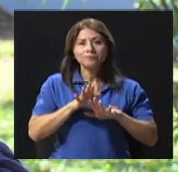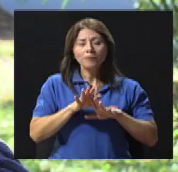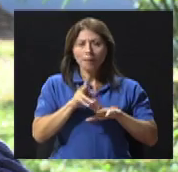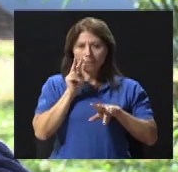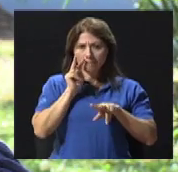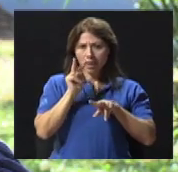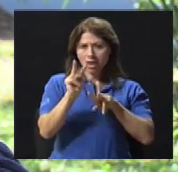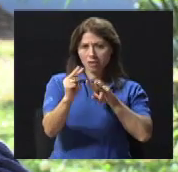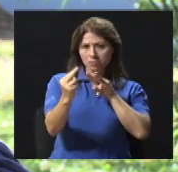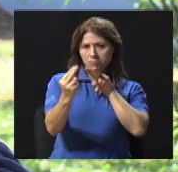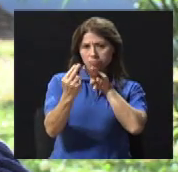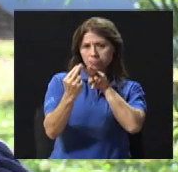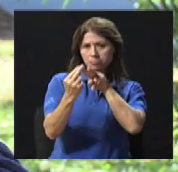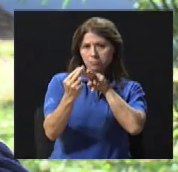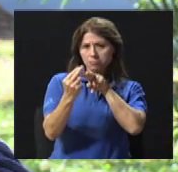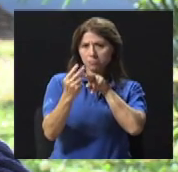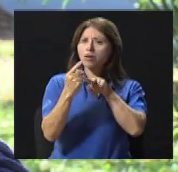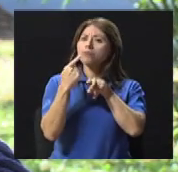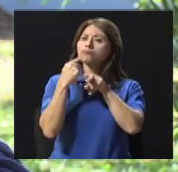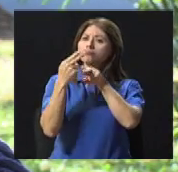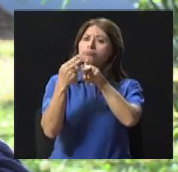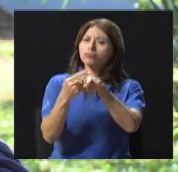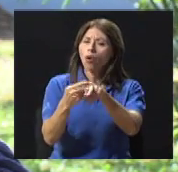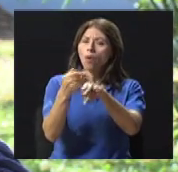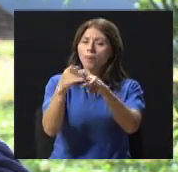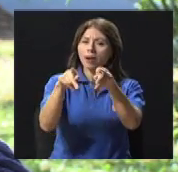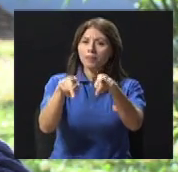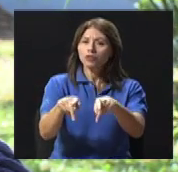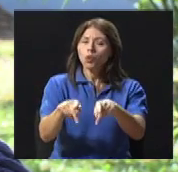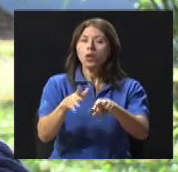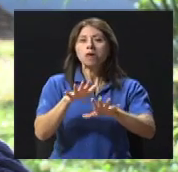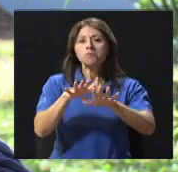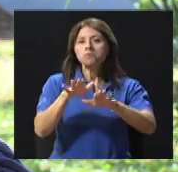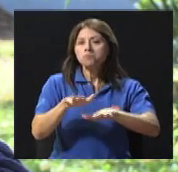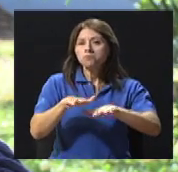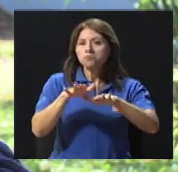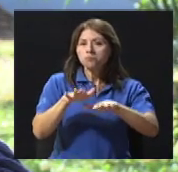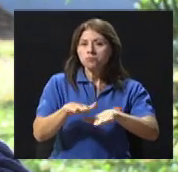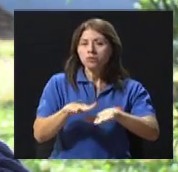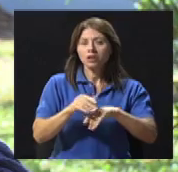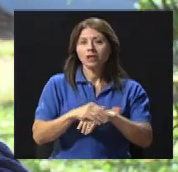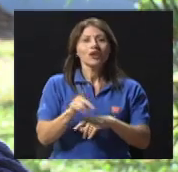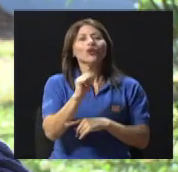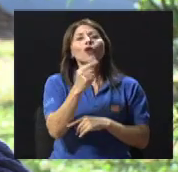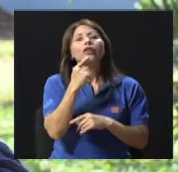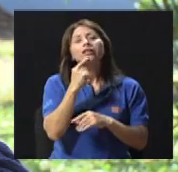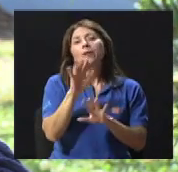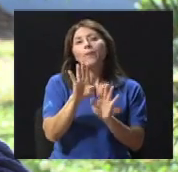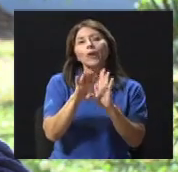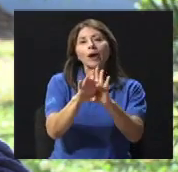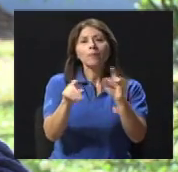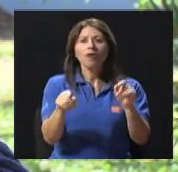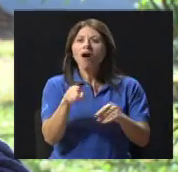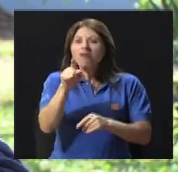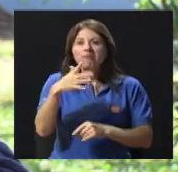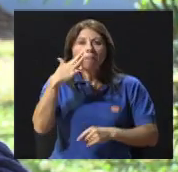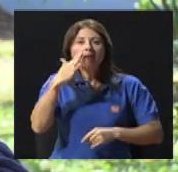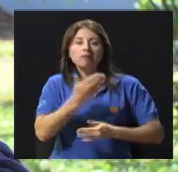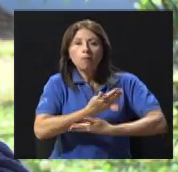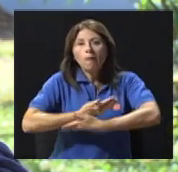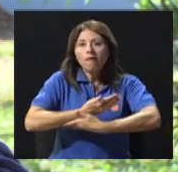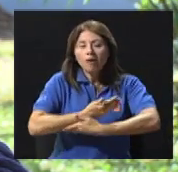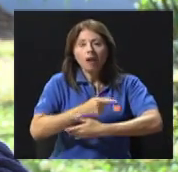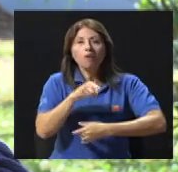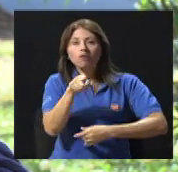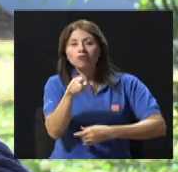a la persona por su nombre, no ridiculizarlo con bebé, con mamita. ¿Por qué no? Esa persona